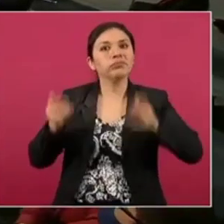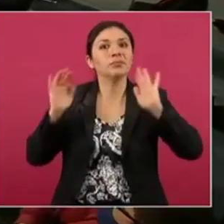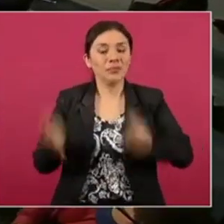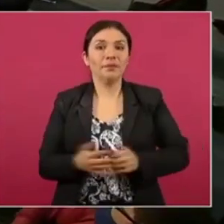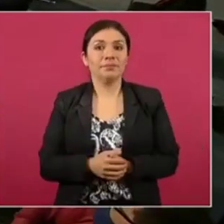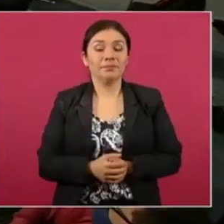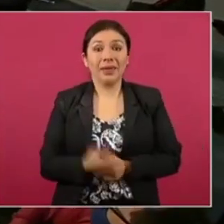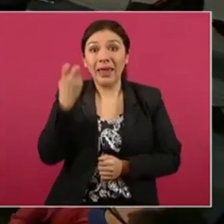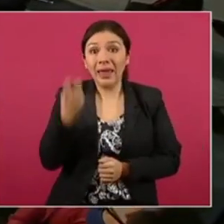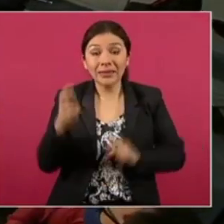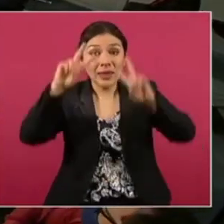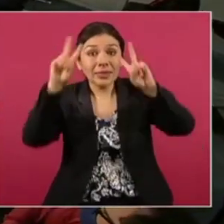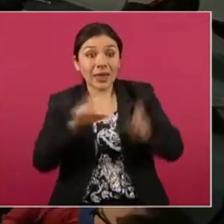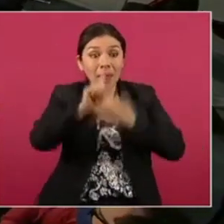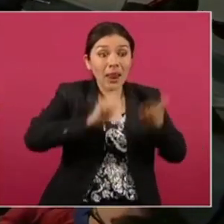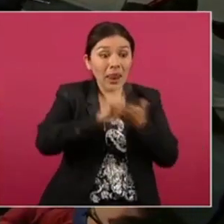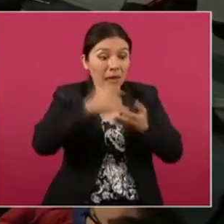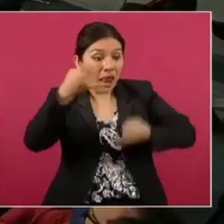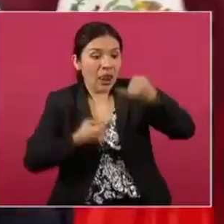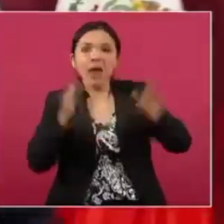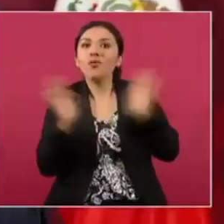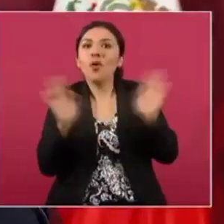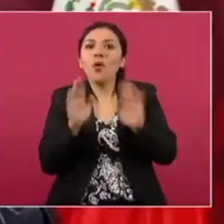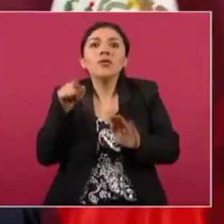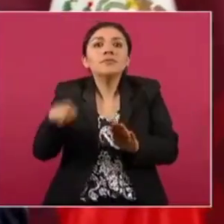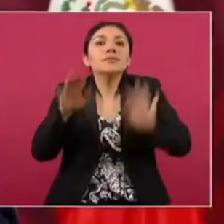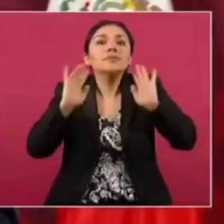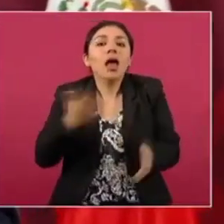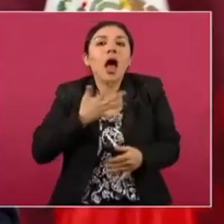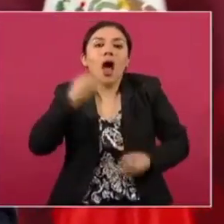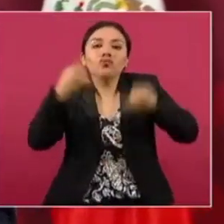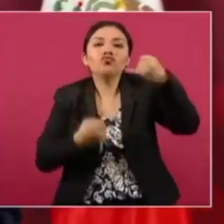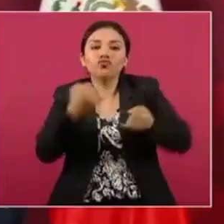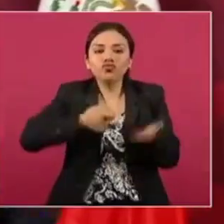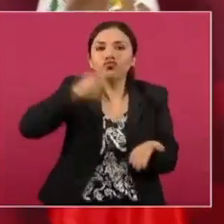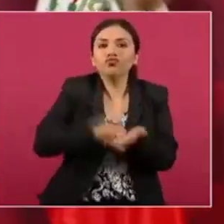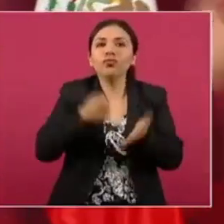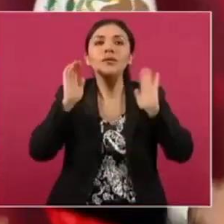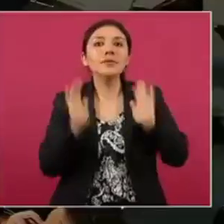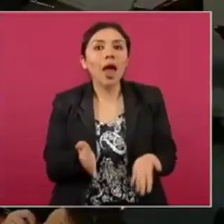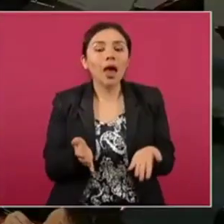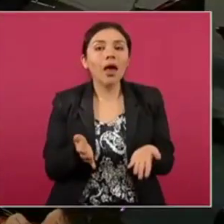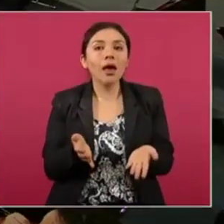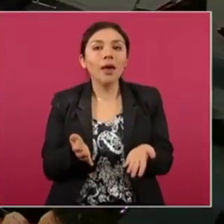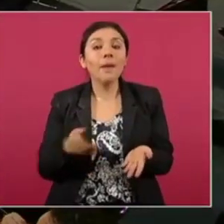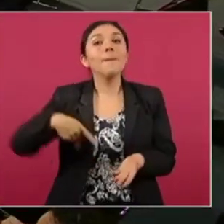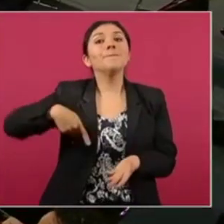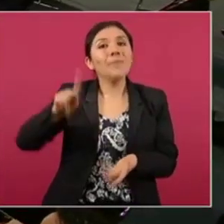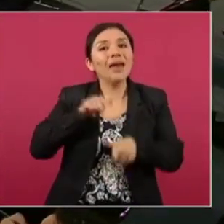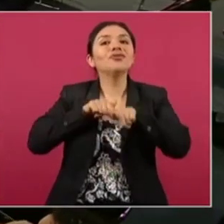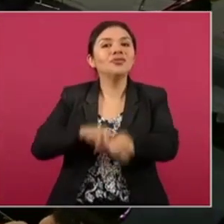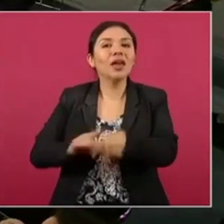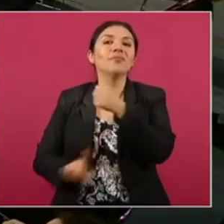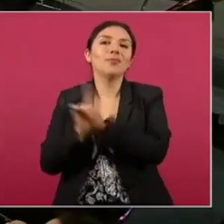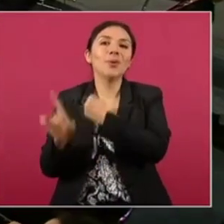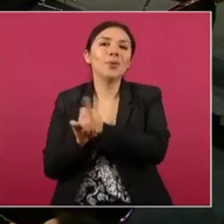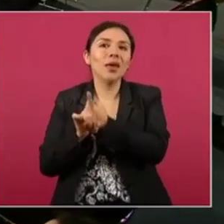Entonces, ya no es un asunto legal porque se supone que ya es una cosa juzgada. Sin embargo, está el problema.